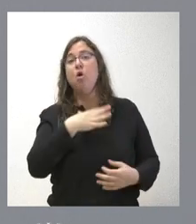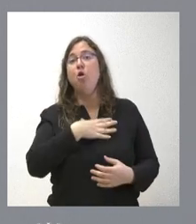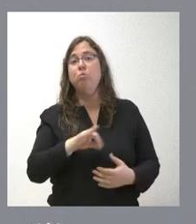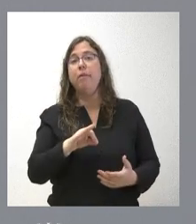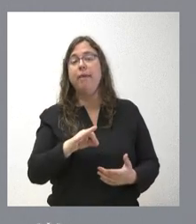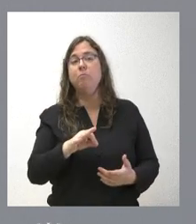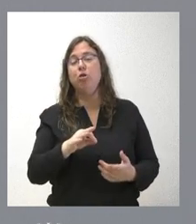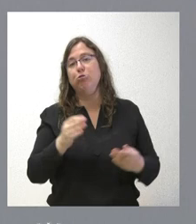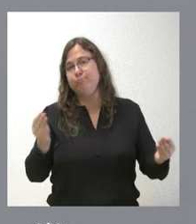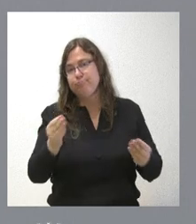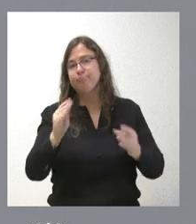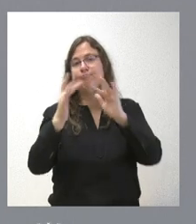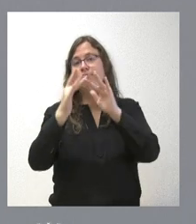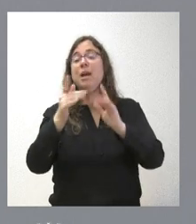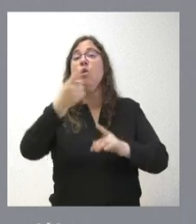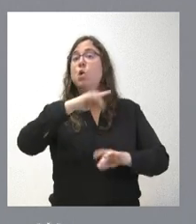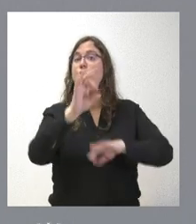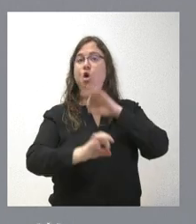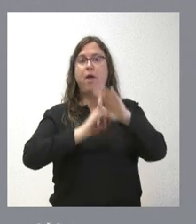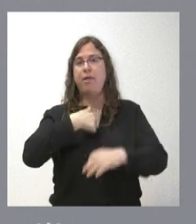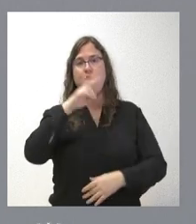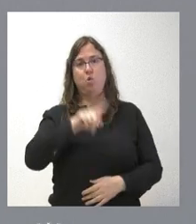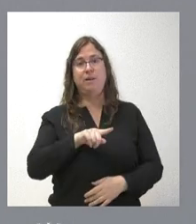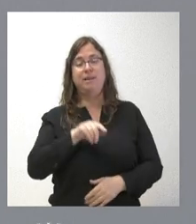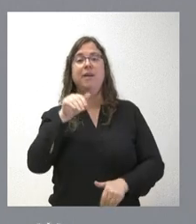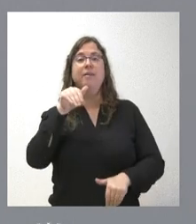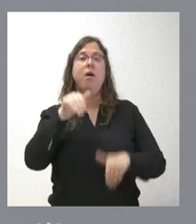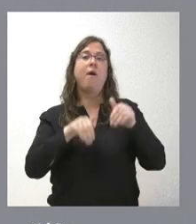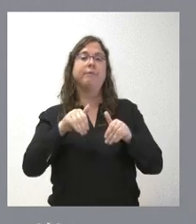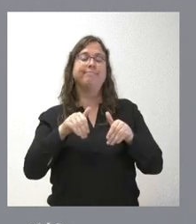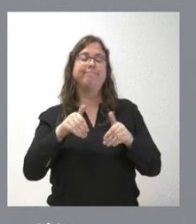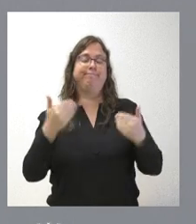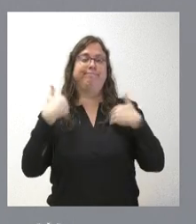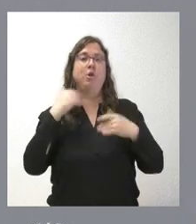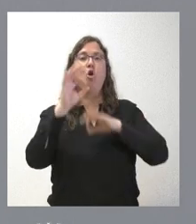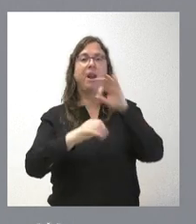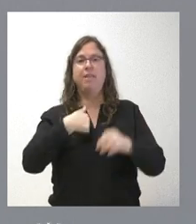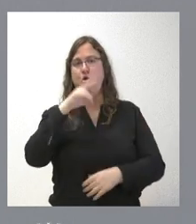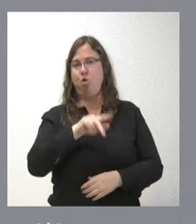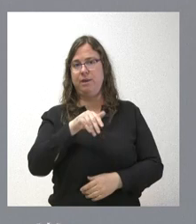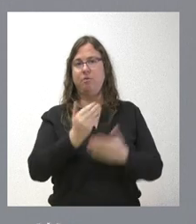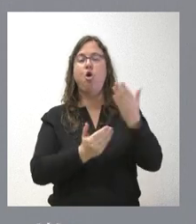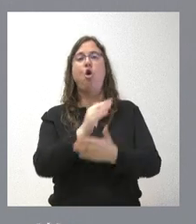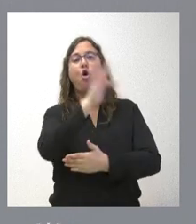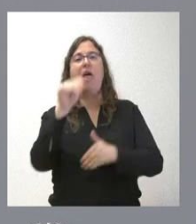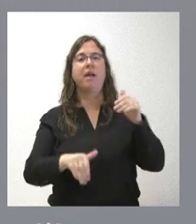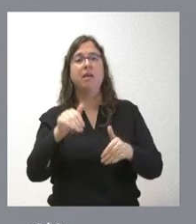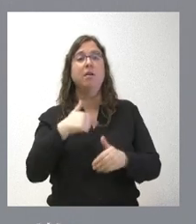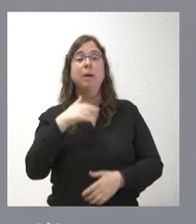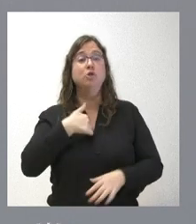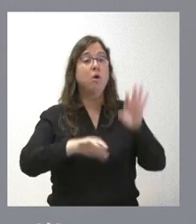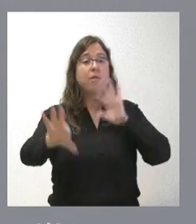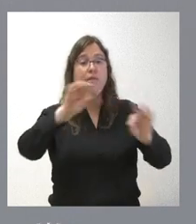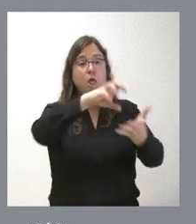actuar. Nosotros no somos los organizadores de esta jornada electoral. Tampoco definimos cuáles son los centros donde estas se celebran,